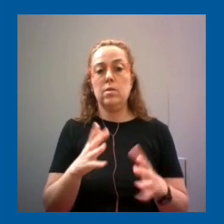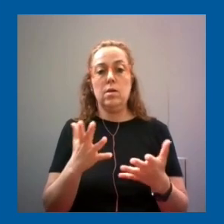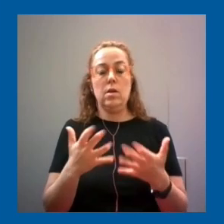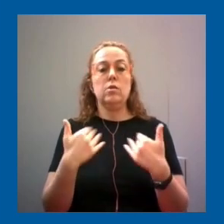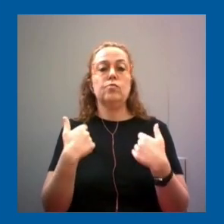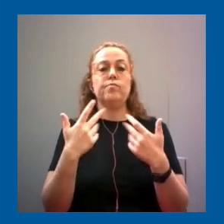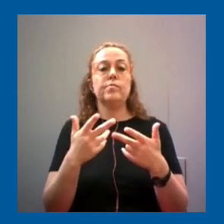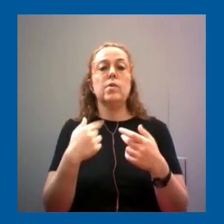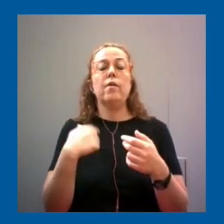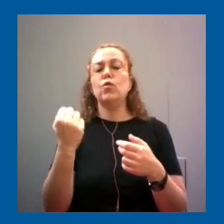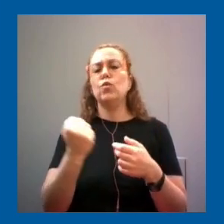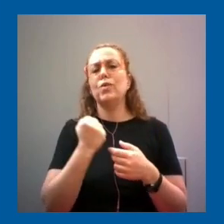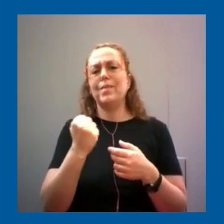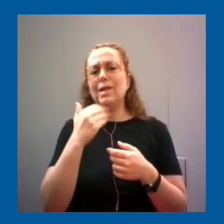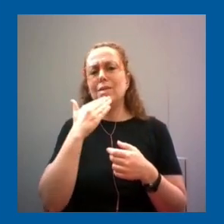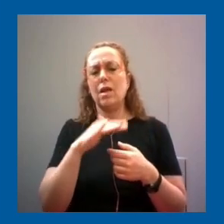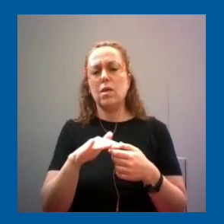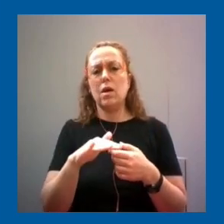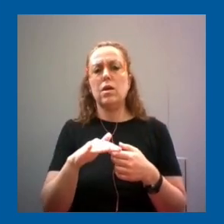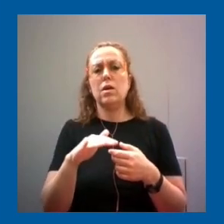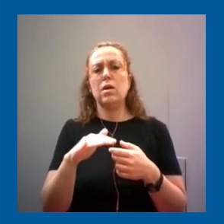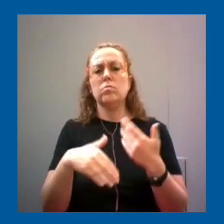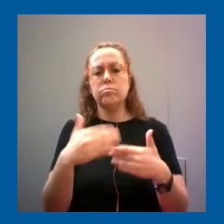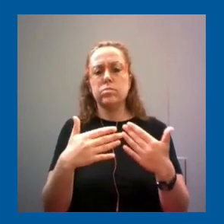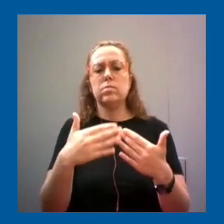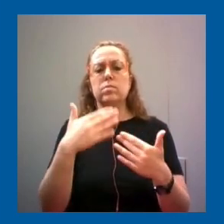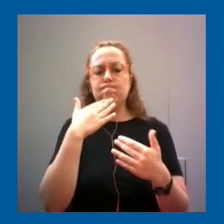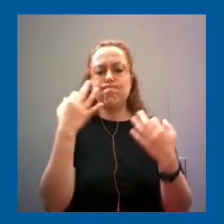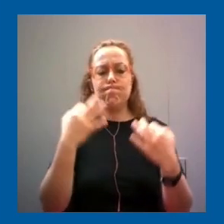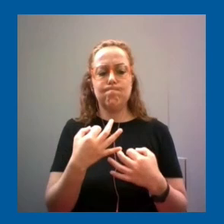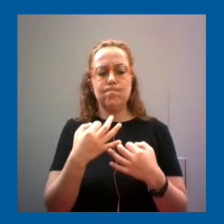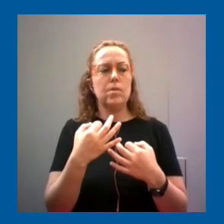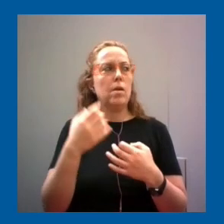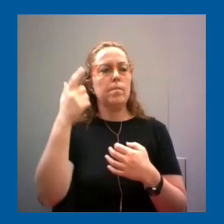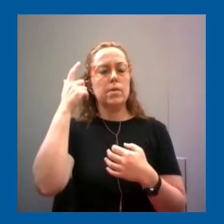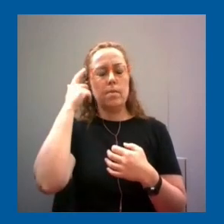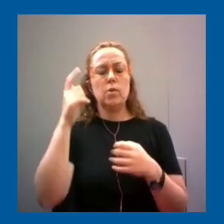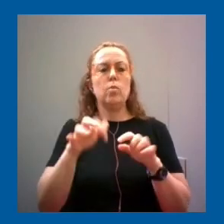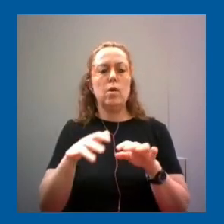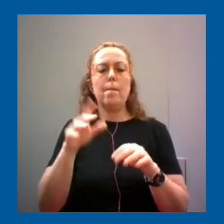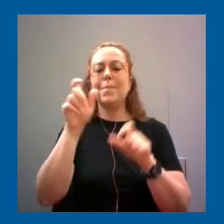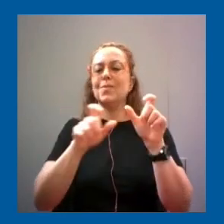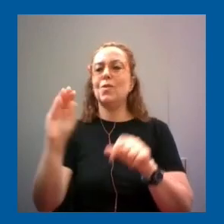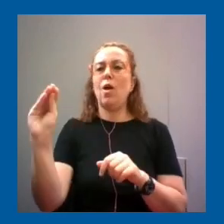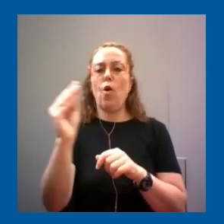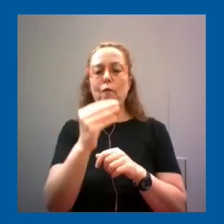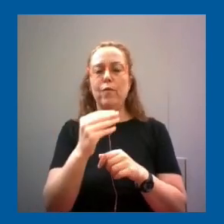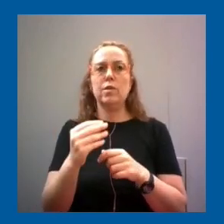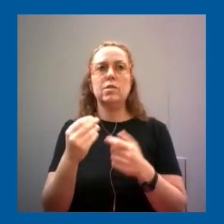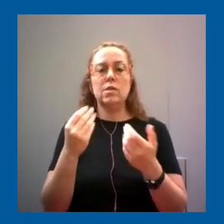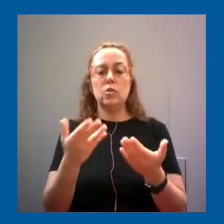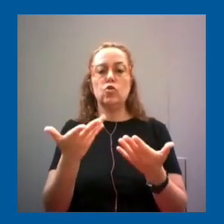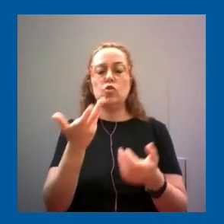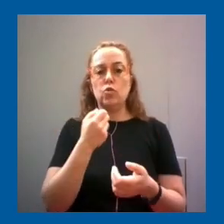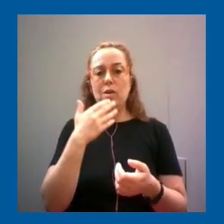Es fundamental que entendamos y que desarrollemos el pensamiento computacional en los jóvenes que nos ayuda a entender todo